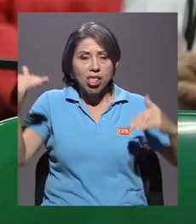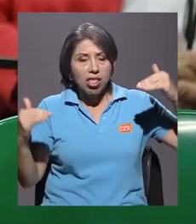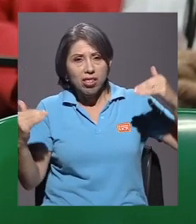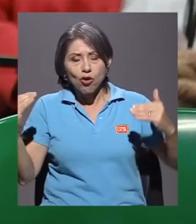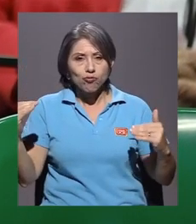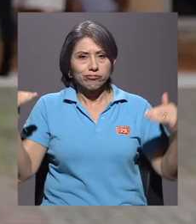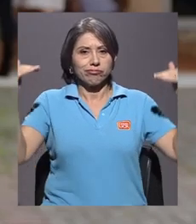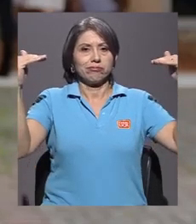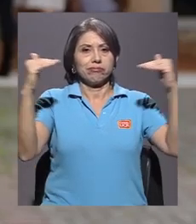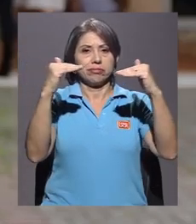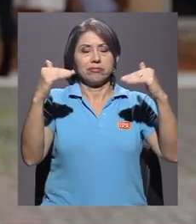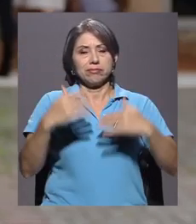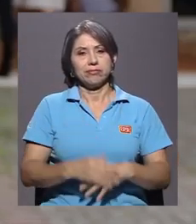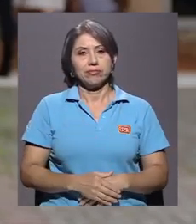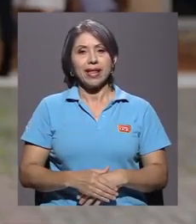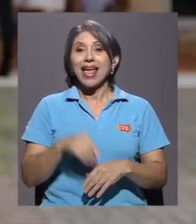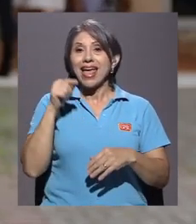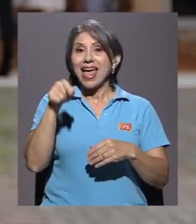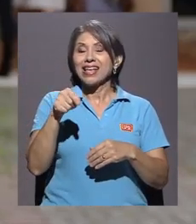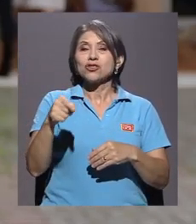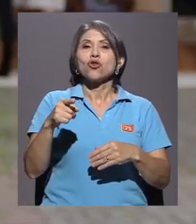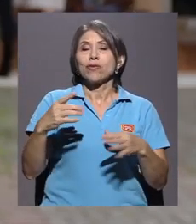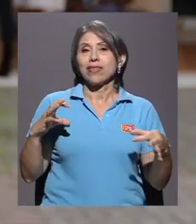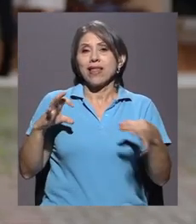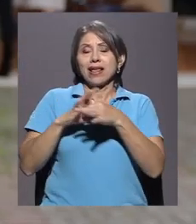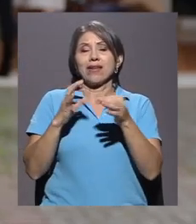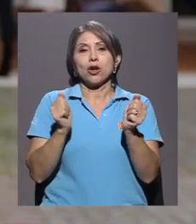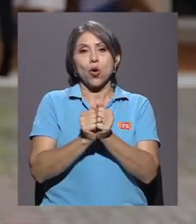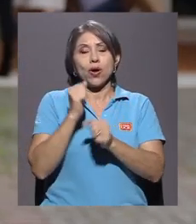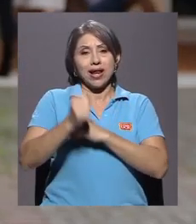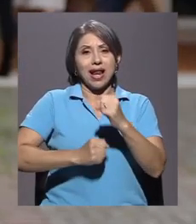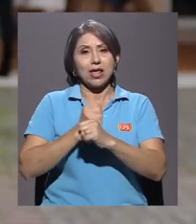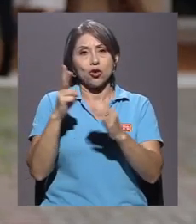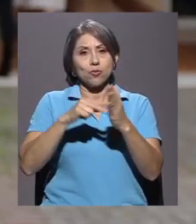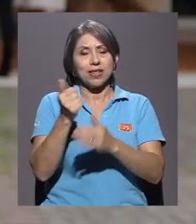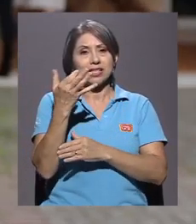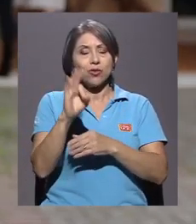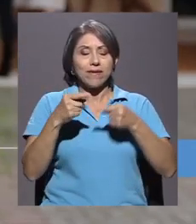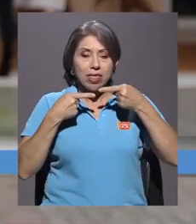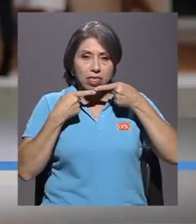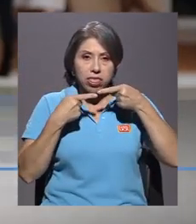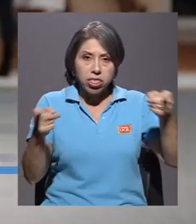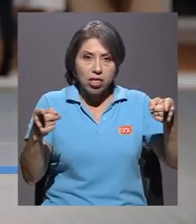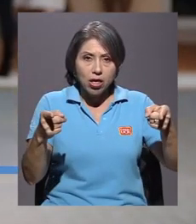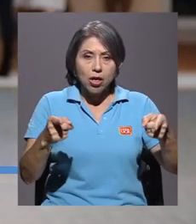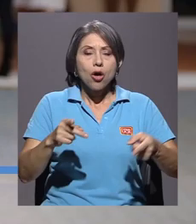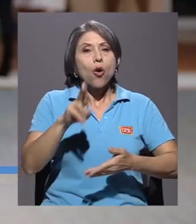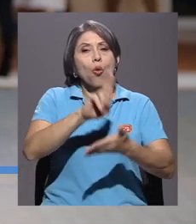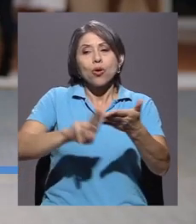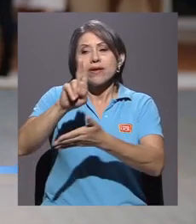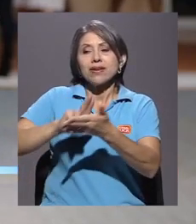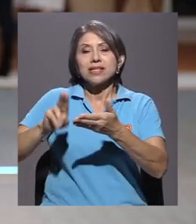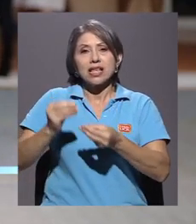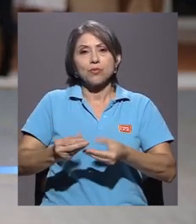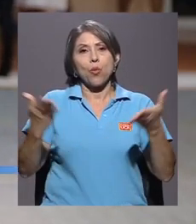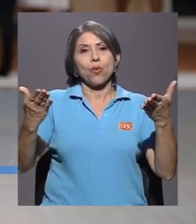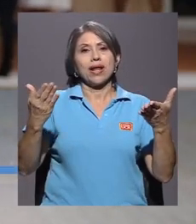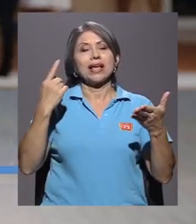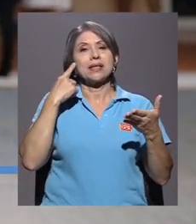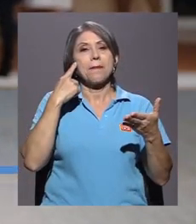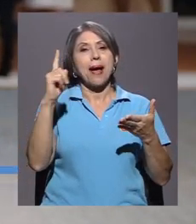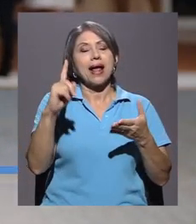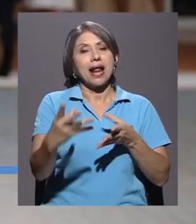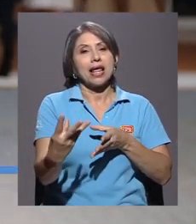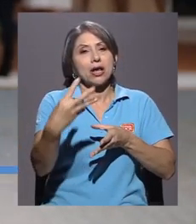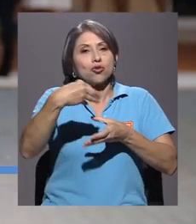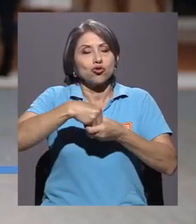Esta actividad tiene que ver con la declaratoria del año 2019, Universidades Públicas, para la inclusión de